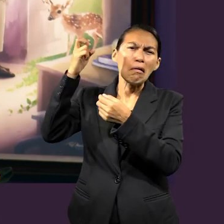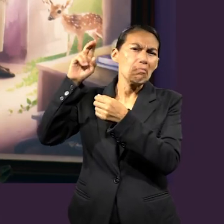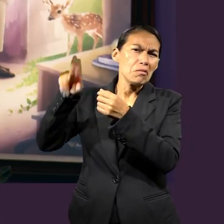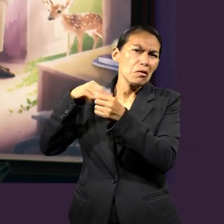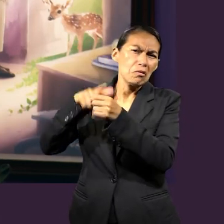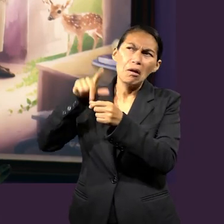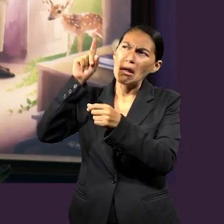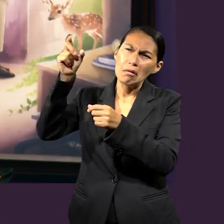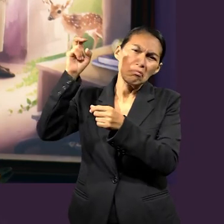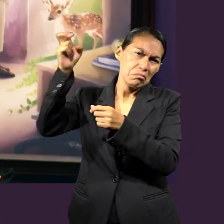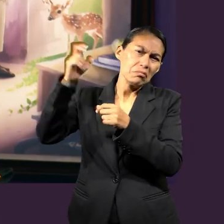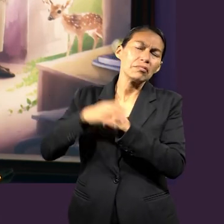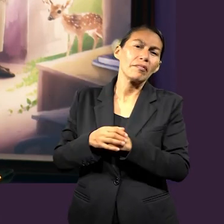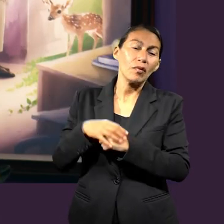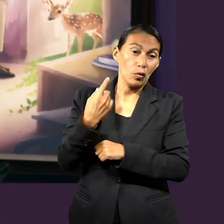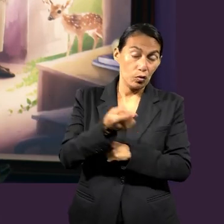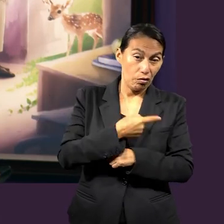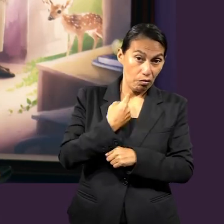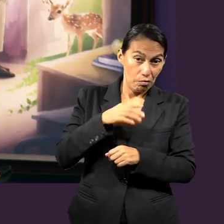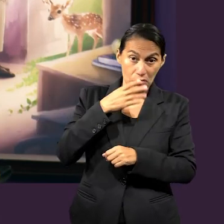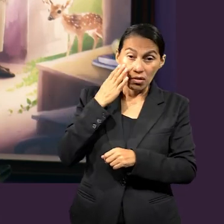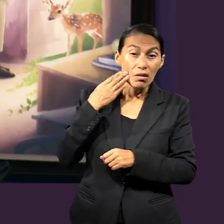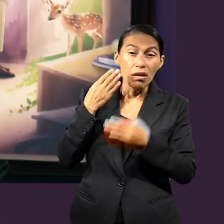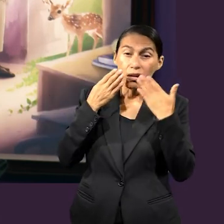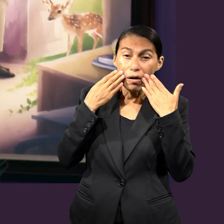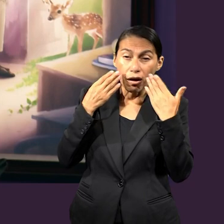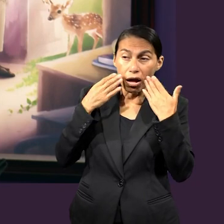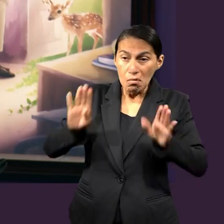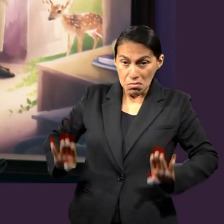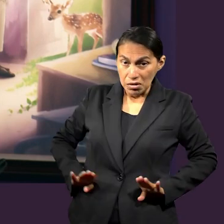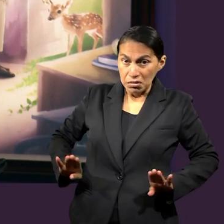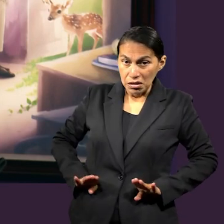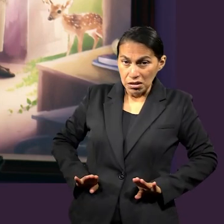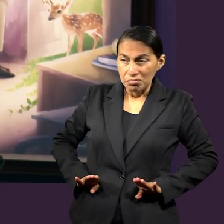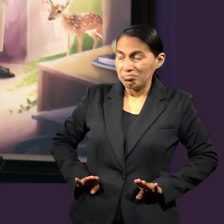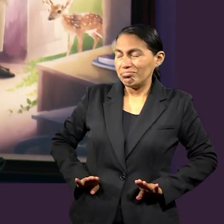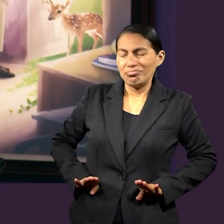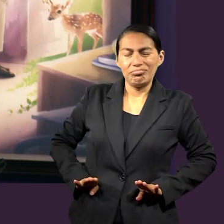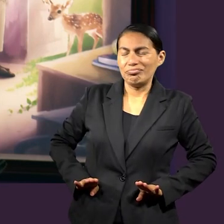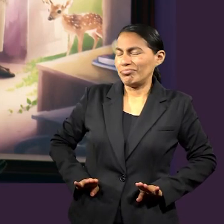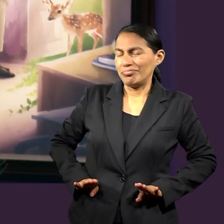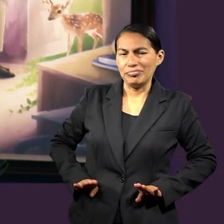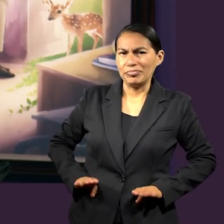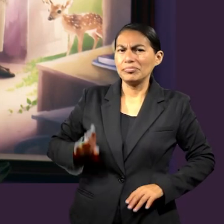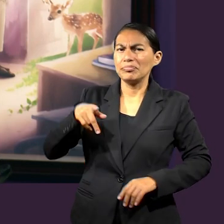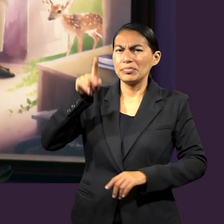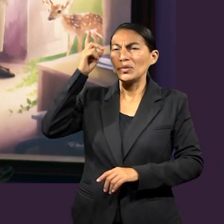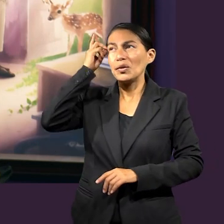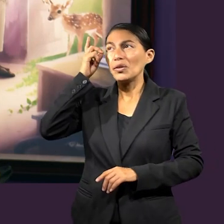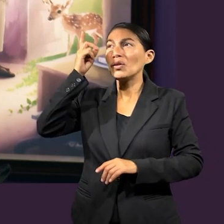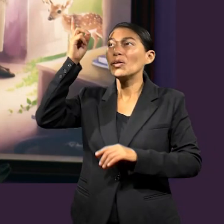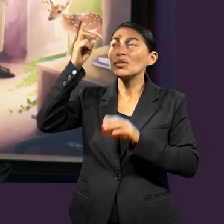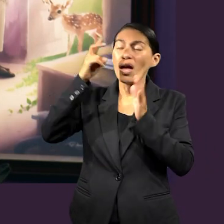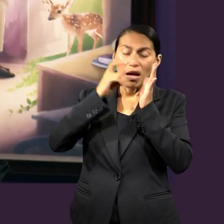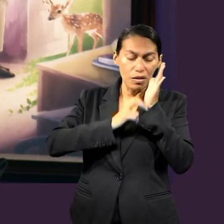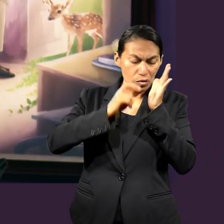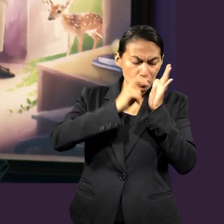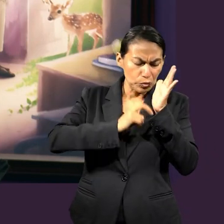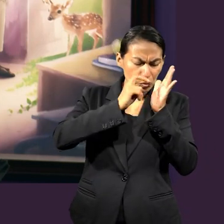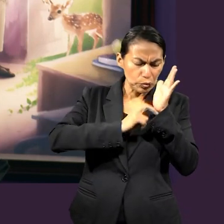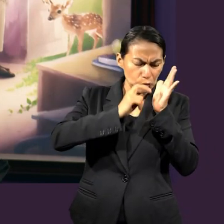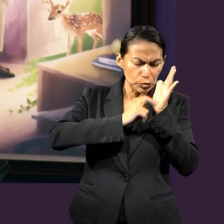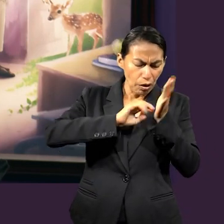misericordioso por naturaleza, no merecemos esa misericordia y aparte nos transforma por algo, dice